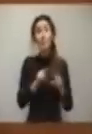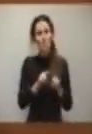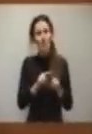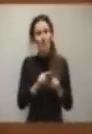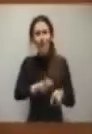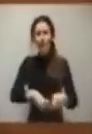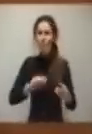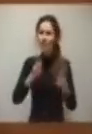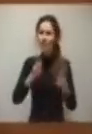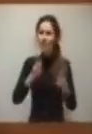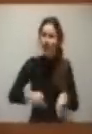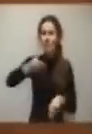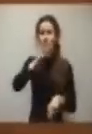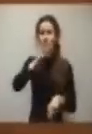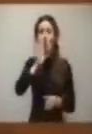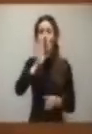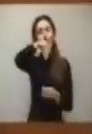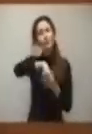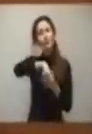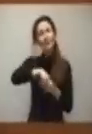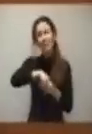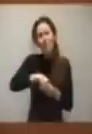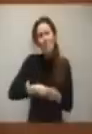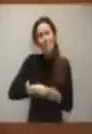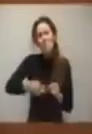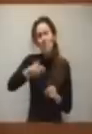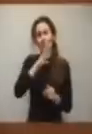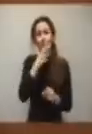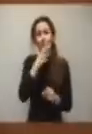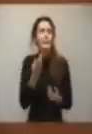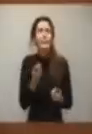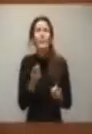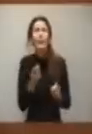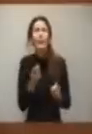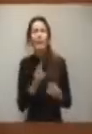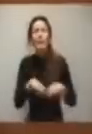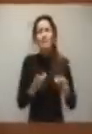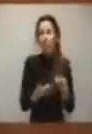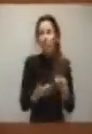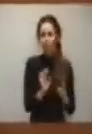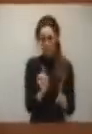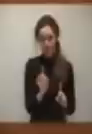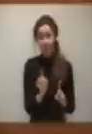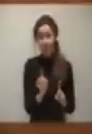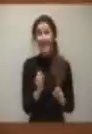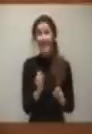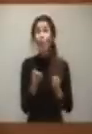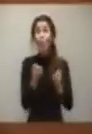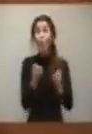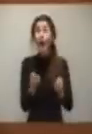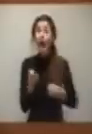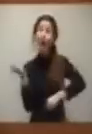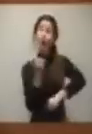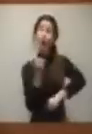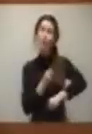contenido material trascendente. No nos servirá tampoco cualquier reforma y que generen ahorros significativos en los presupuestos